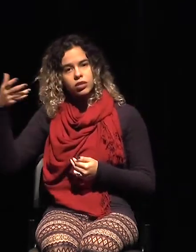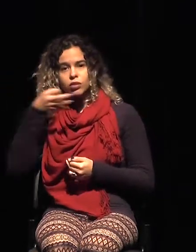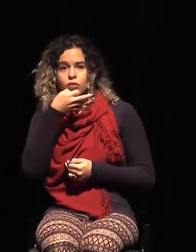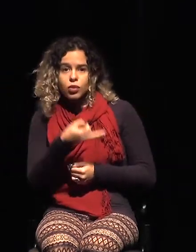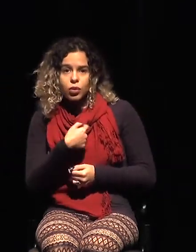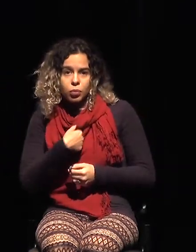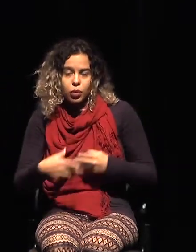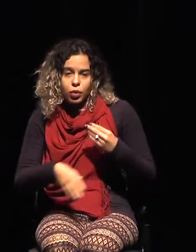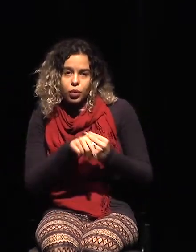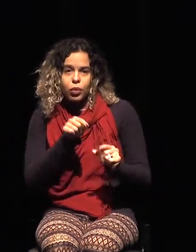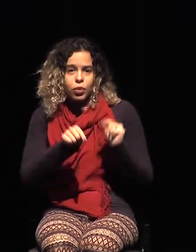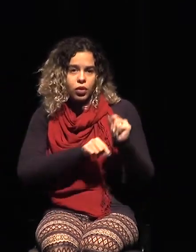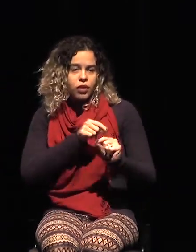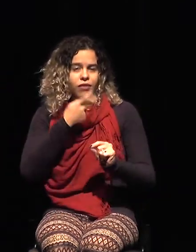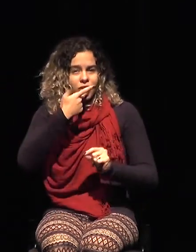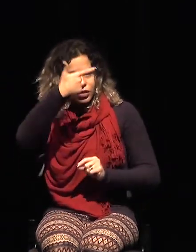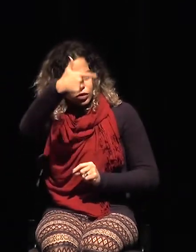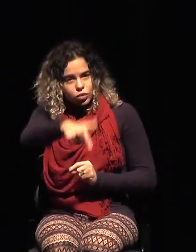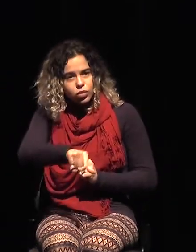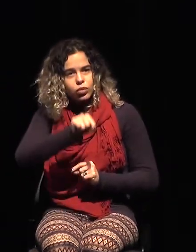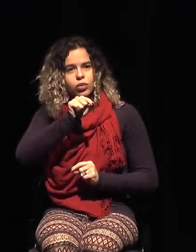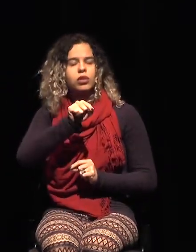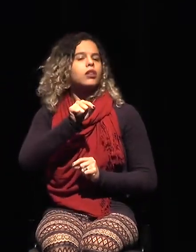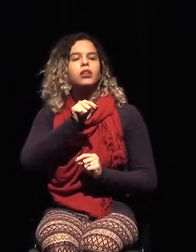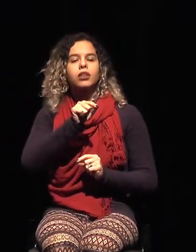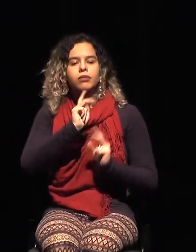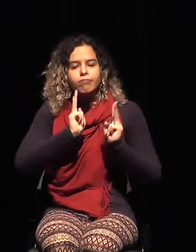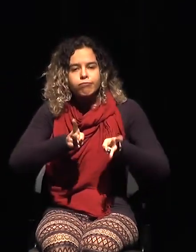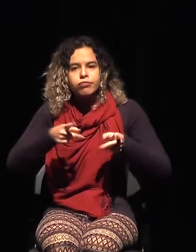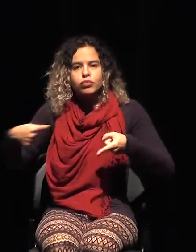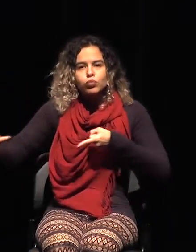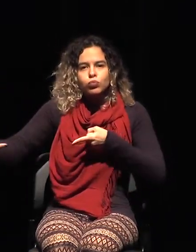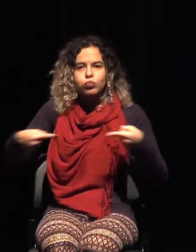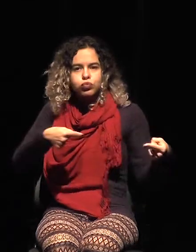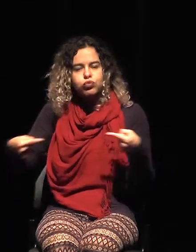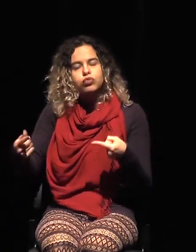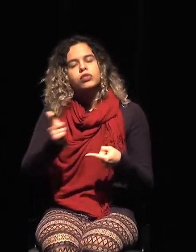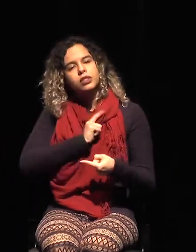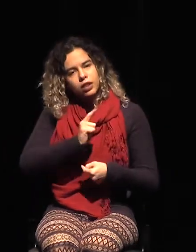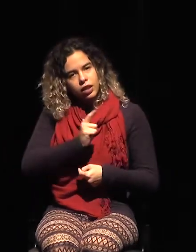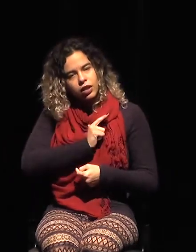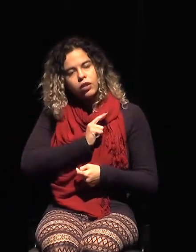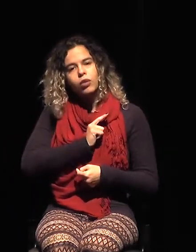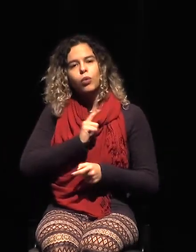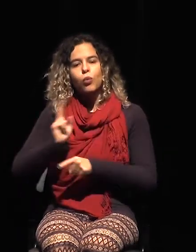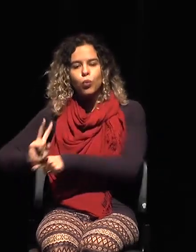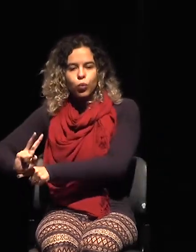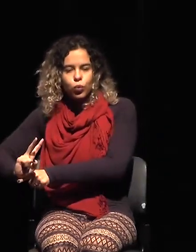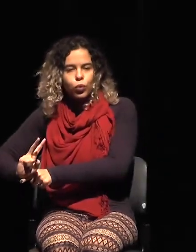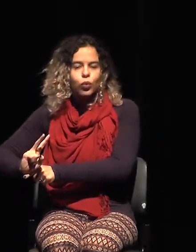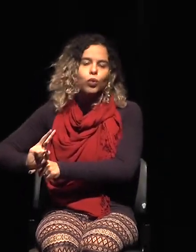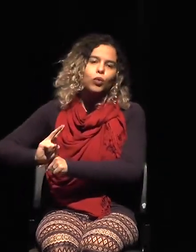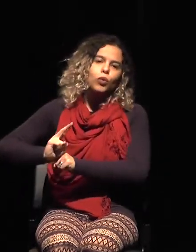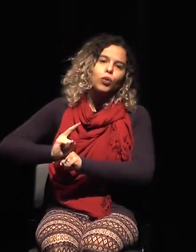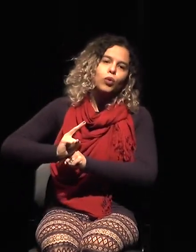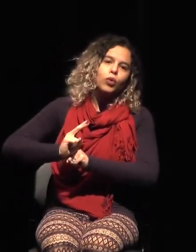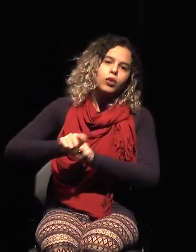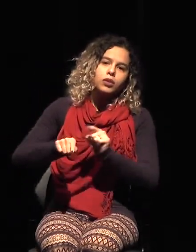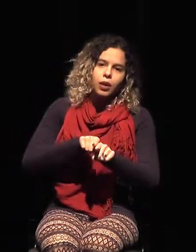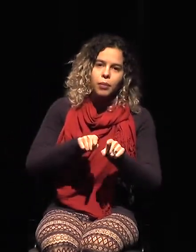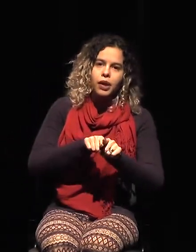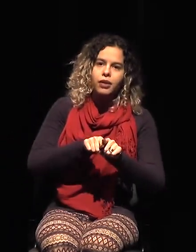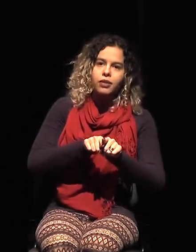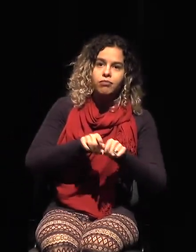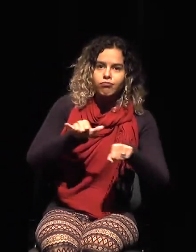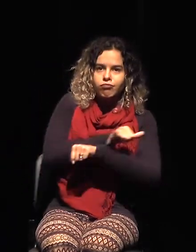que llamaría la atención a esa permanente tensión que existe entre el control y el control inteligente. Tenemos que llegar a un punto central, un